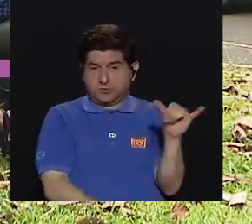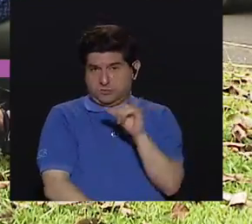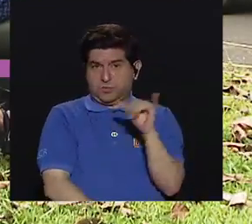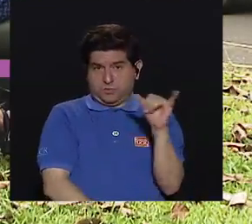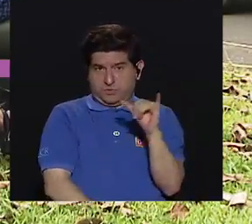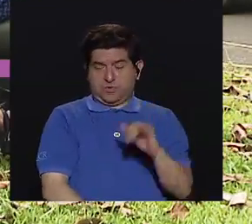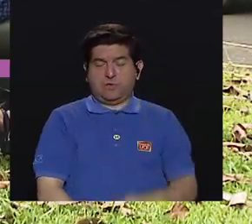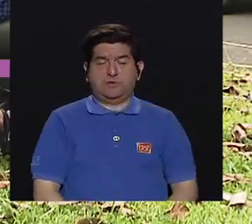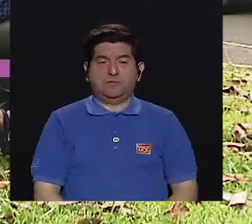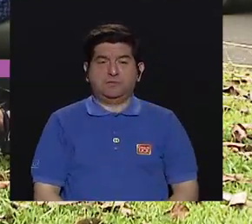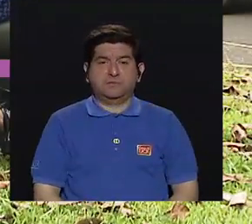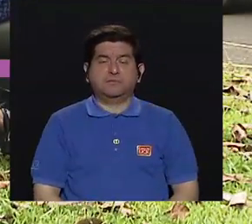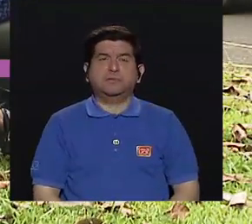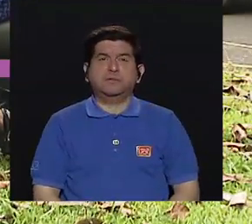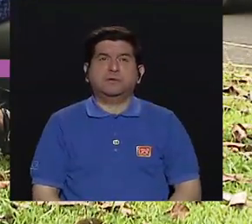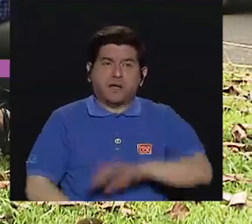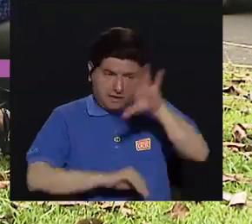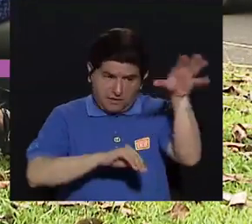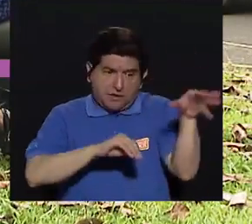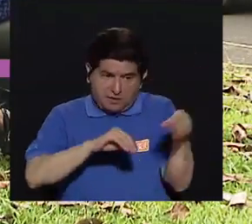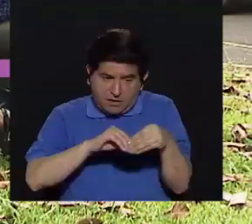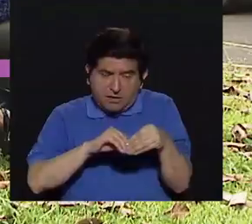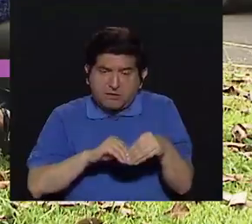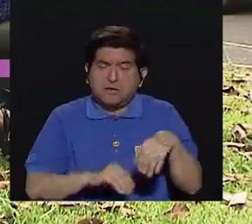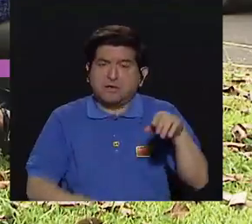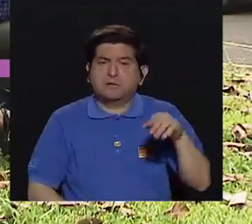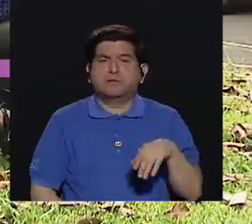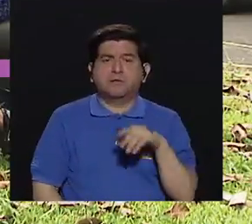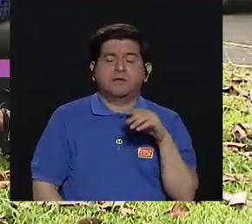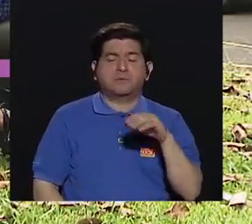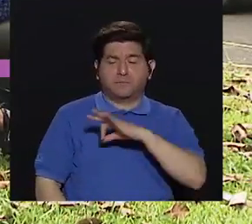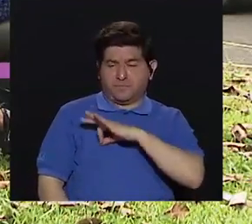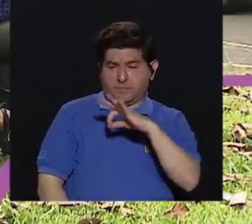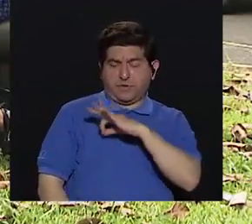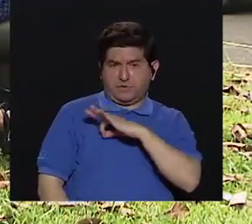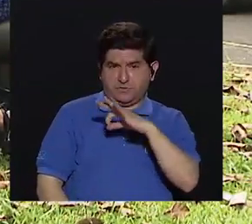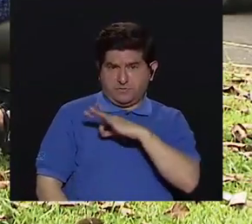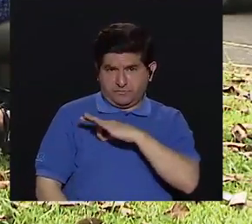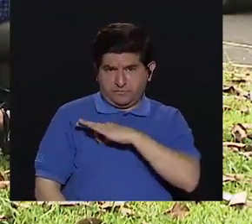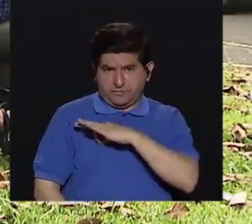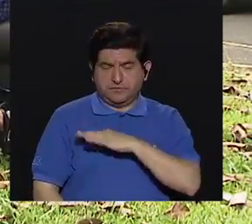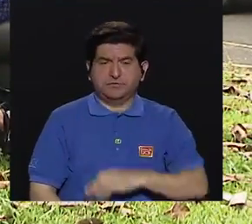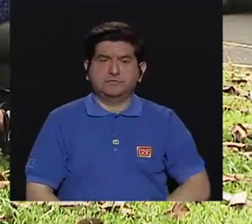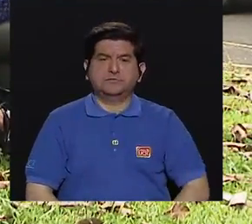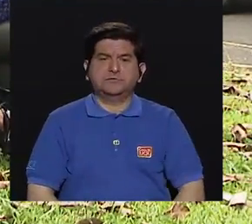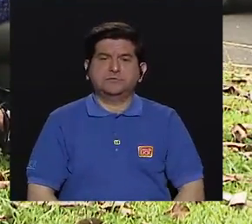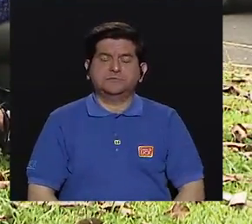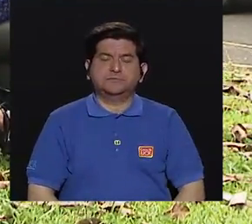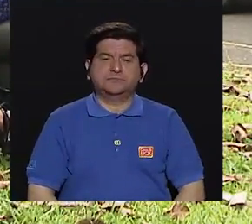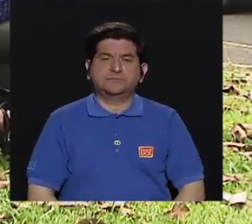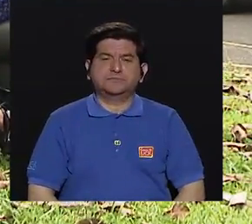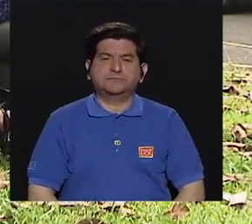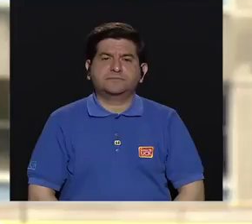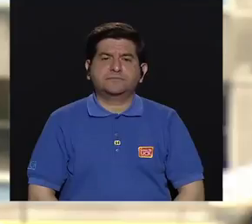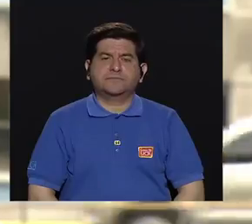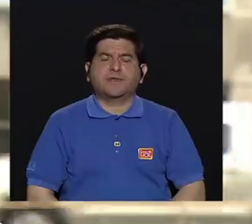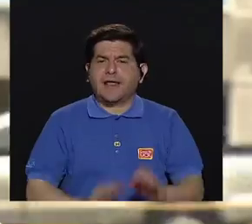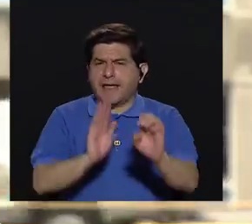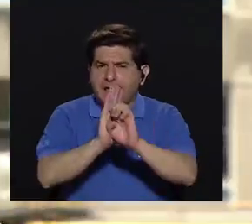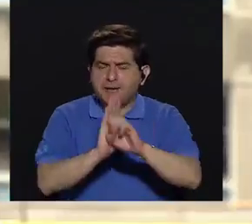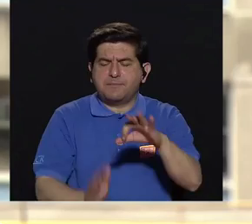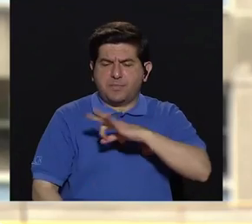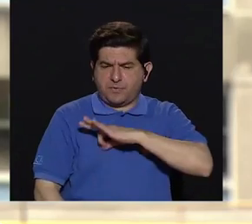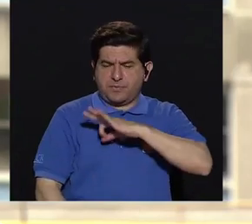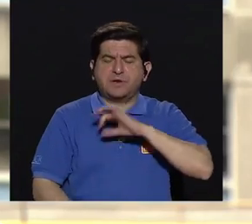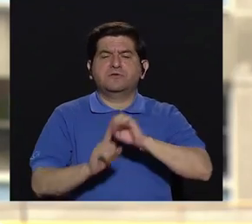también, ¿verdad?, hablamos de bienestar, por ejemplo, el